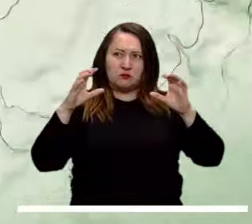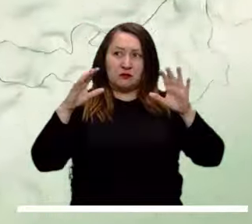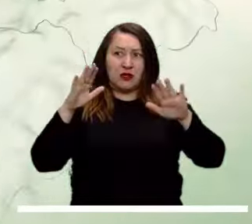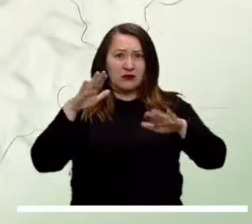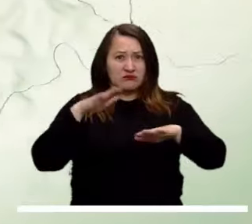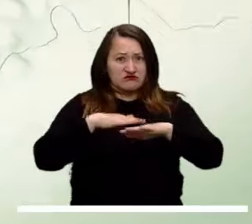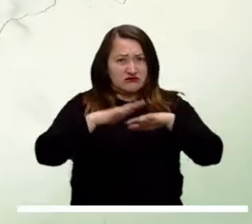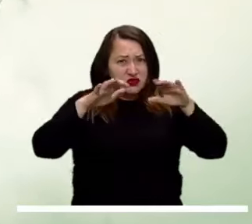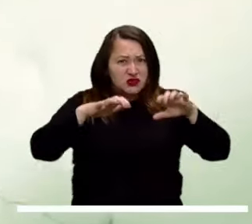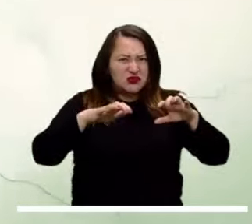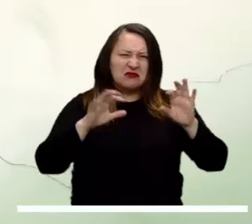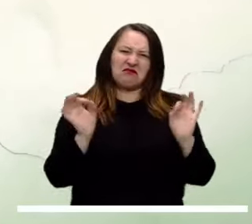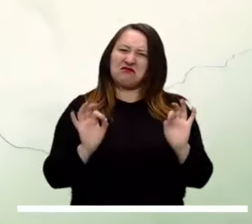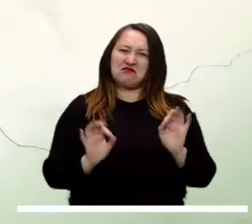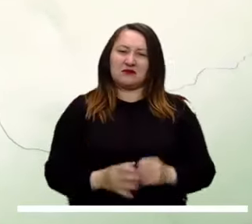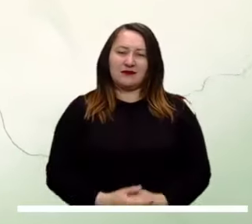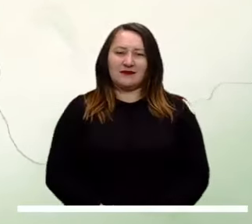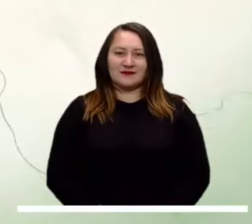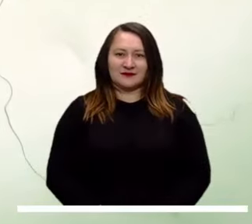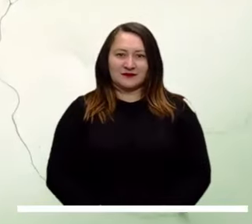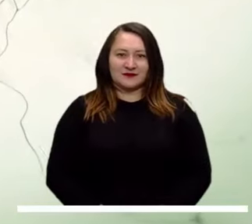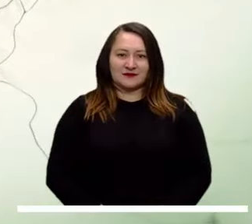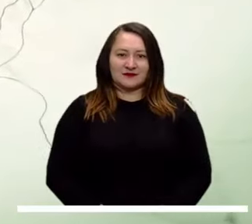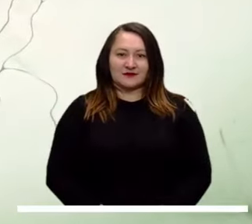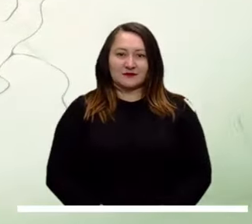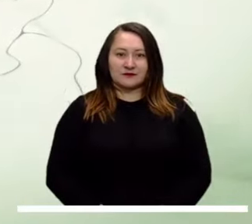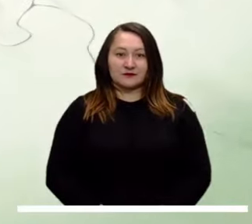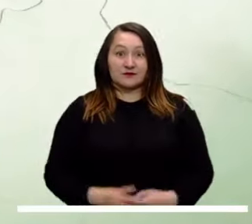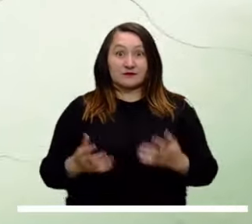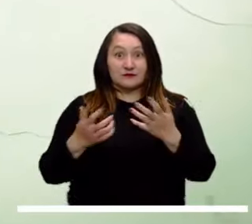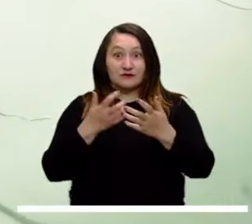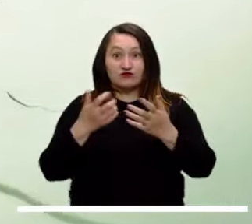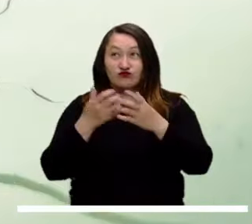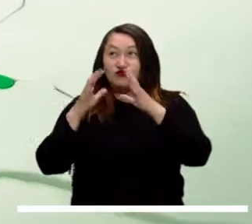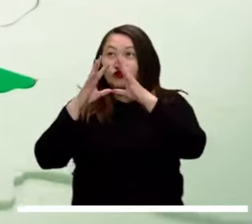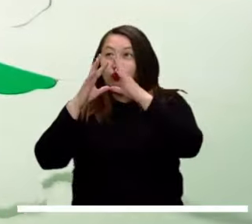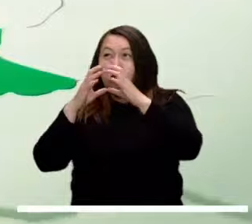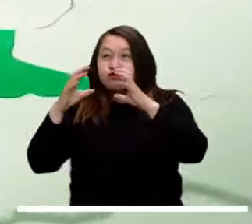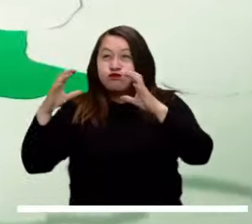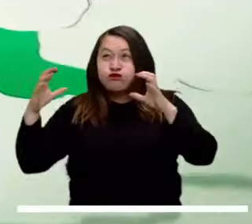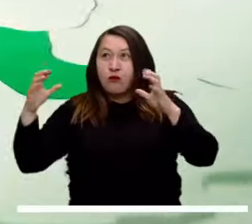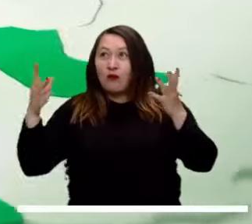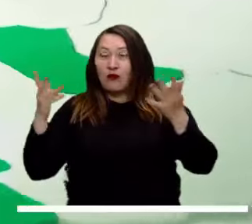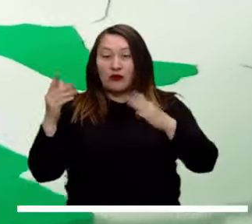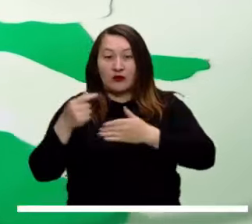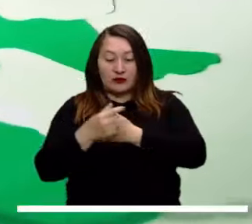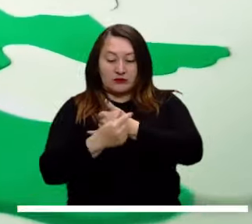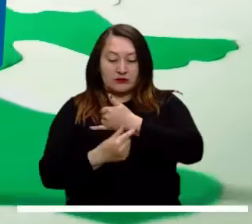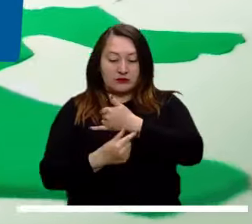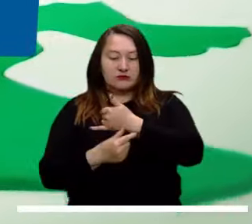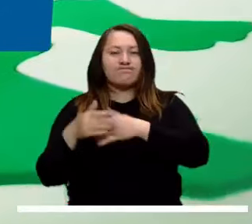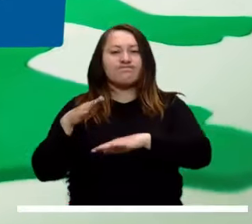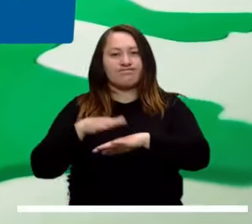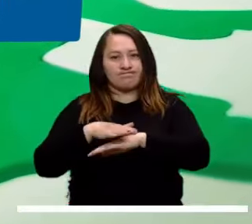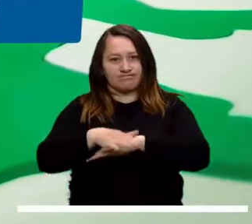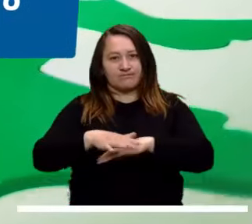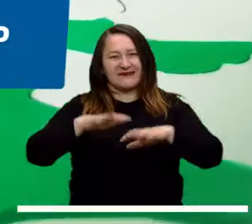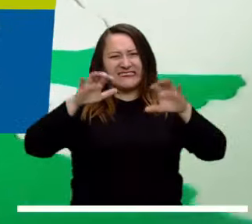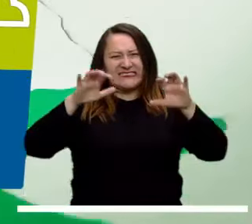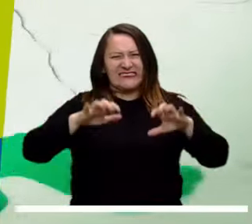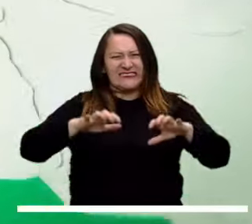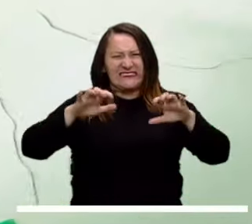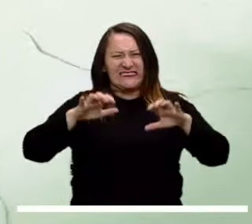sin precipitaciones previstas. Los sistemas nublados que se posan sobre el litoral pacífico provocarán algunos